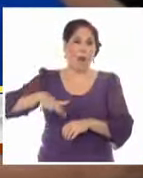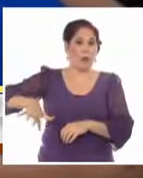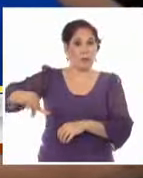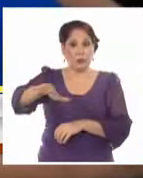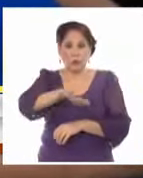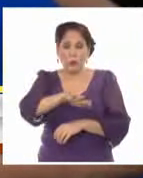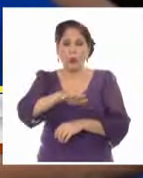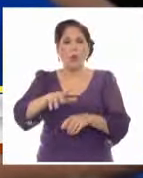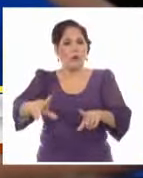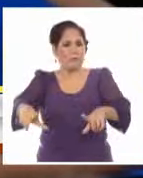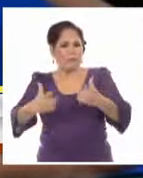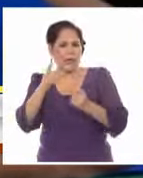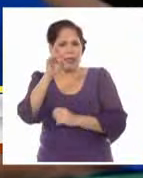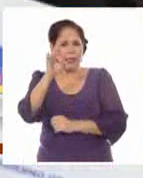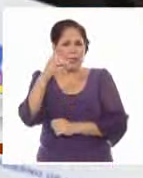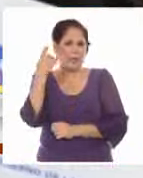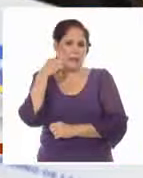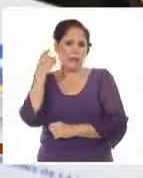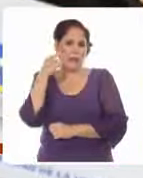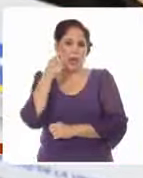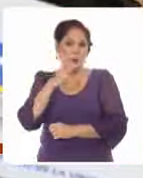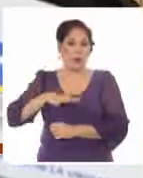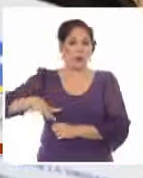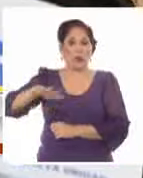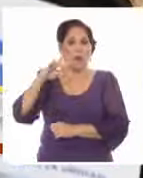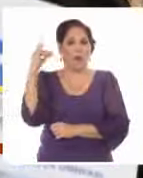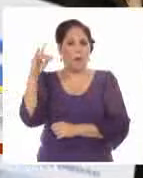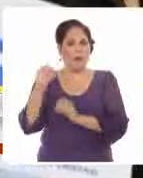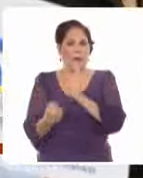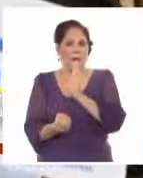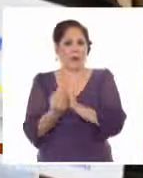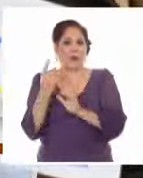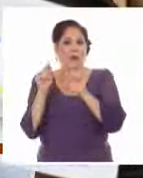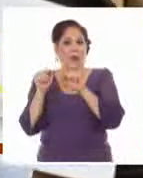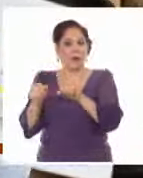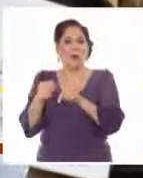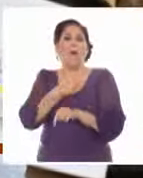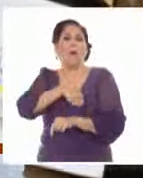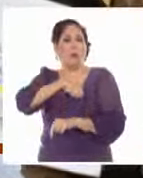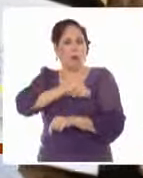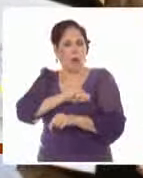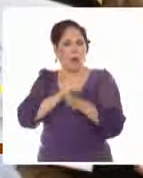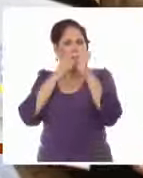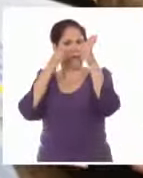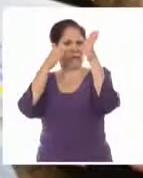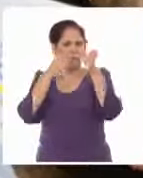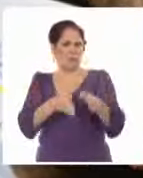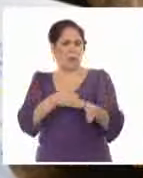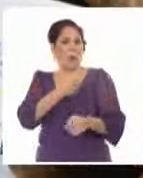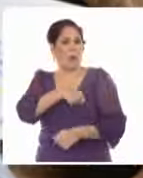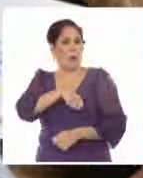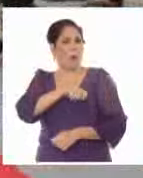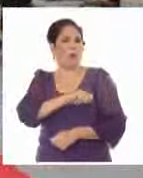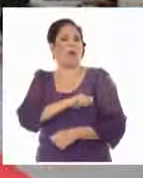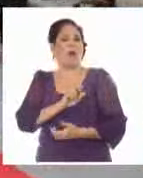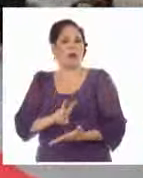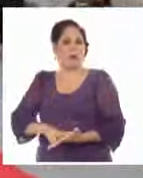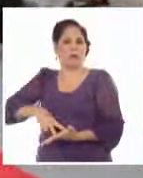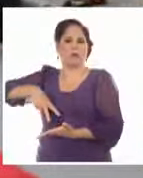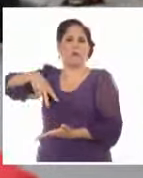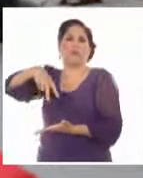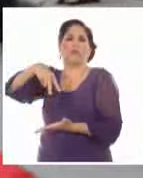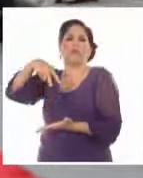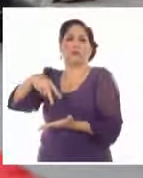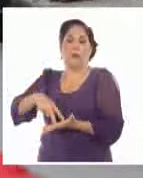unidad los 15 años de nuestro Estado Plurinacional de Bolivia. Aquí hay un pueblo digno, aquí hay un pueblo de pie. El mandatario